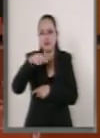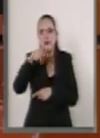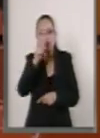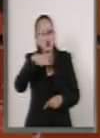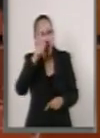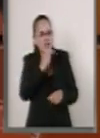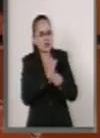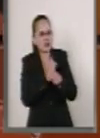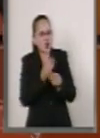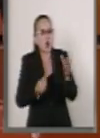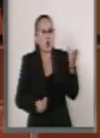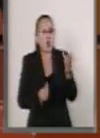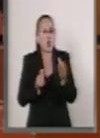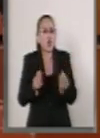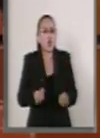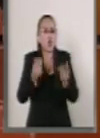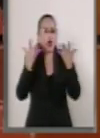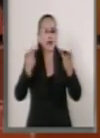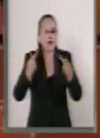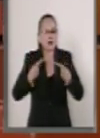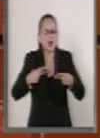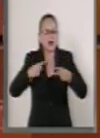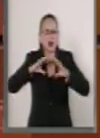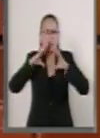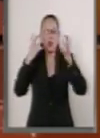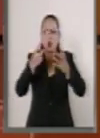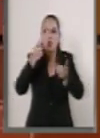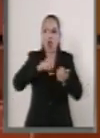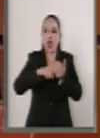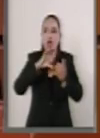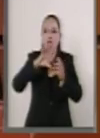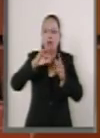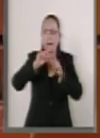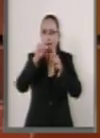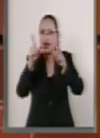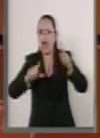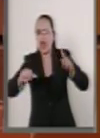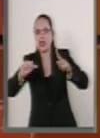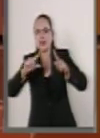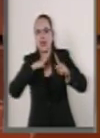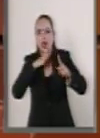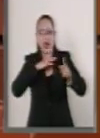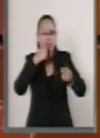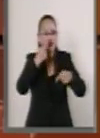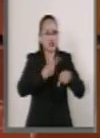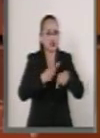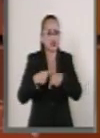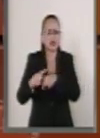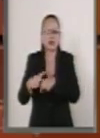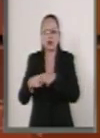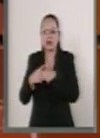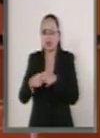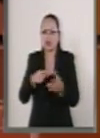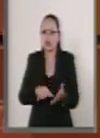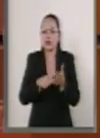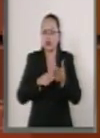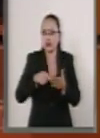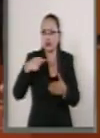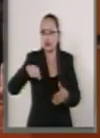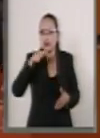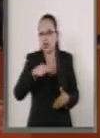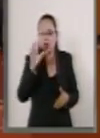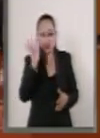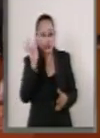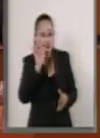cuánto tuberculosis no hay en todos lados todo el país que se viviría el doctor que fue quien inventó la vacuna se